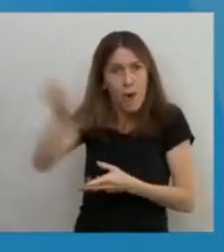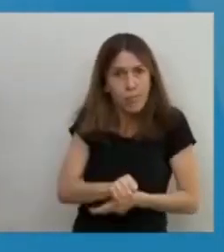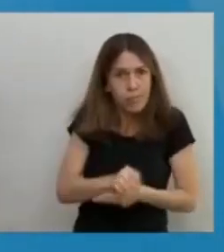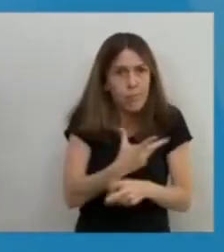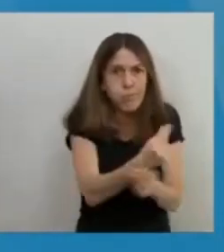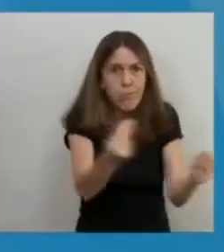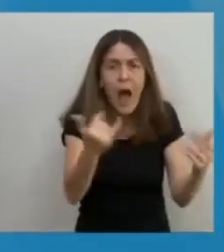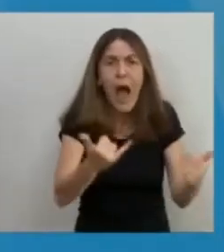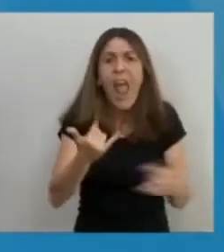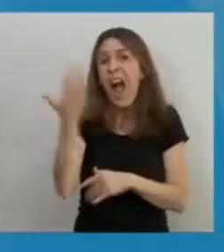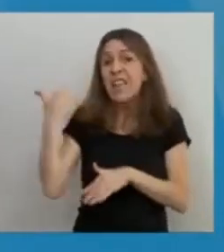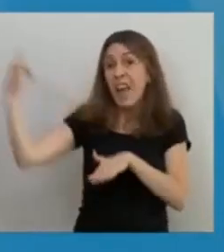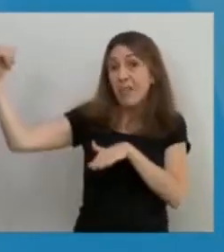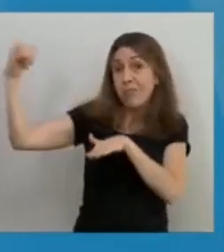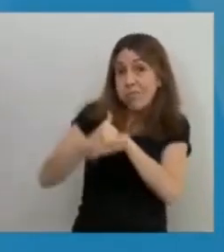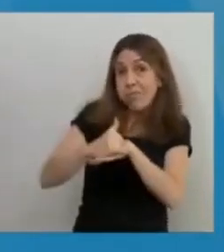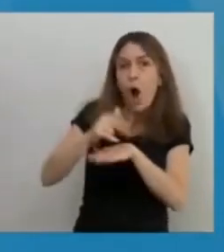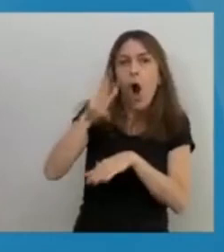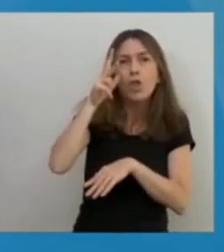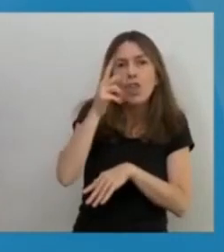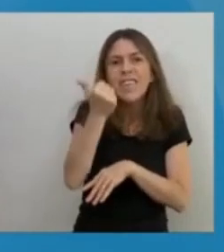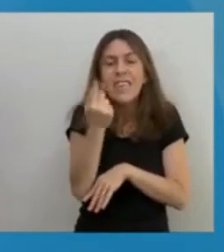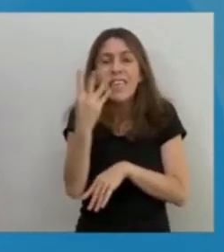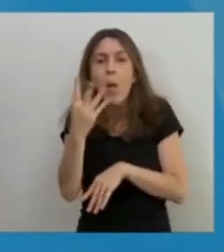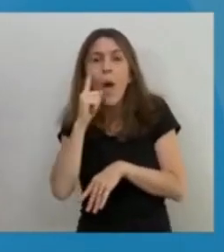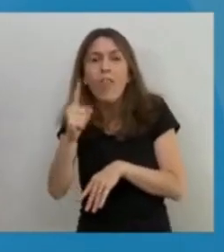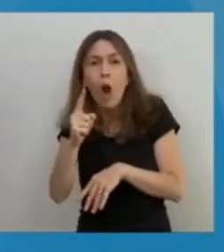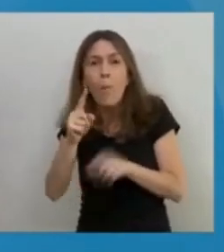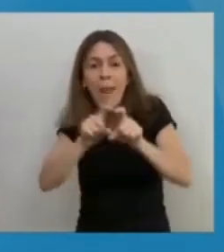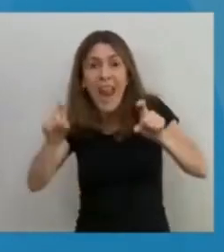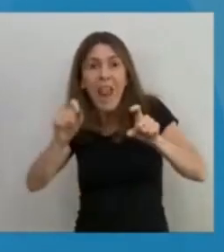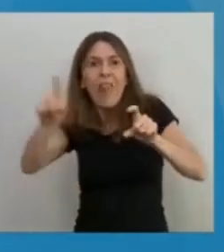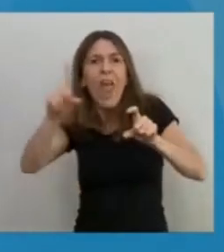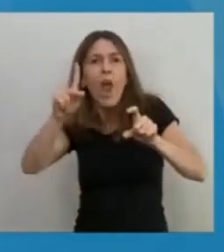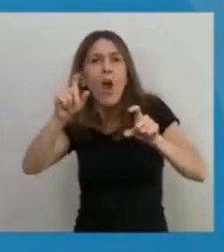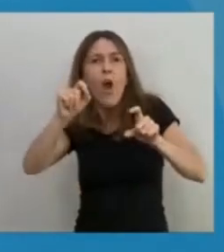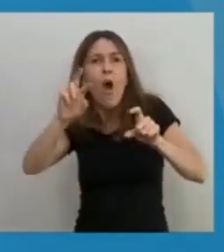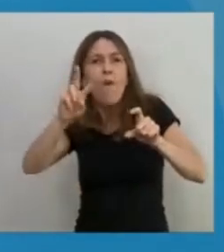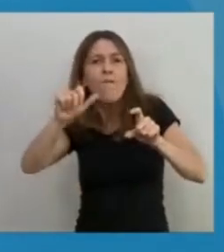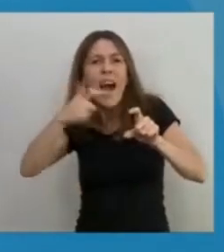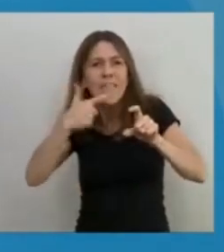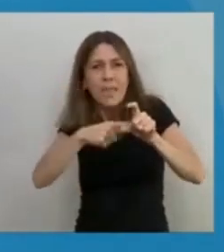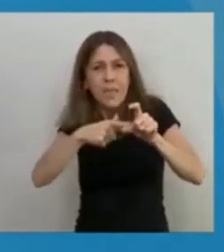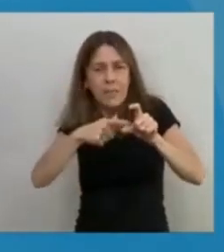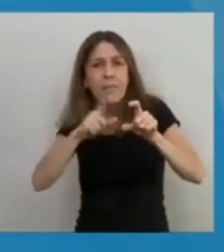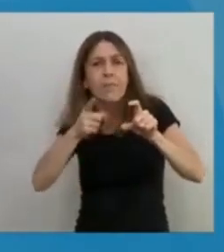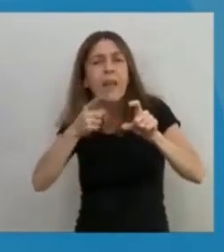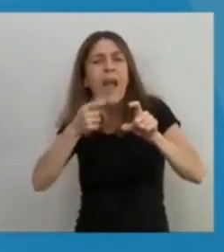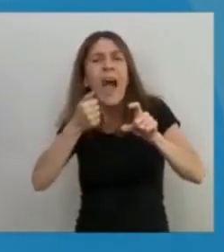Ayer llegaron 864.000 dosis del sistema COVAX vacunas de AstraZeneca.